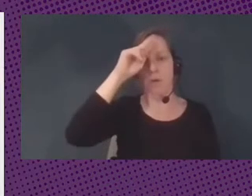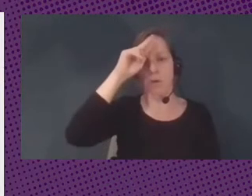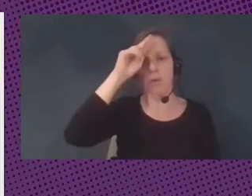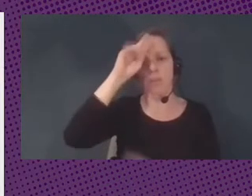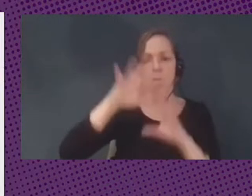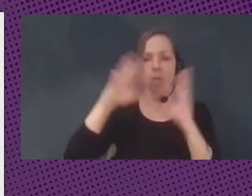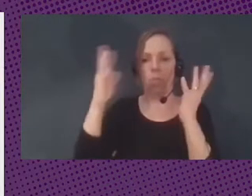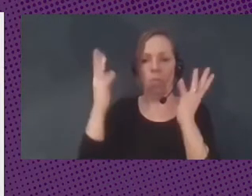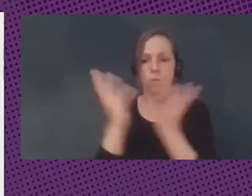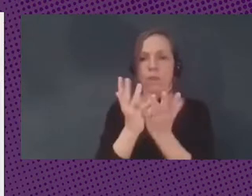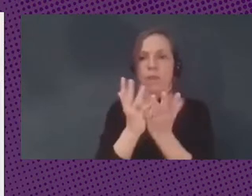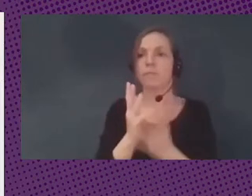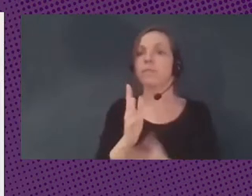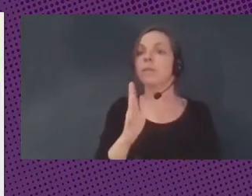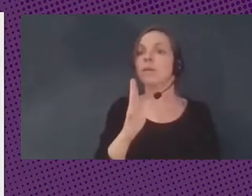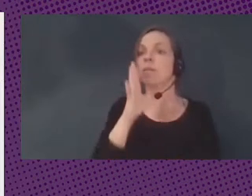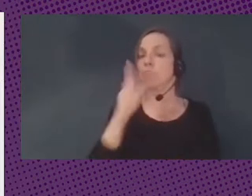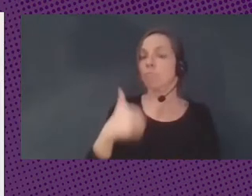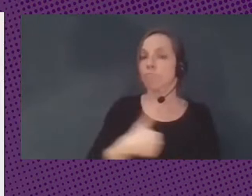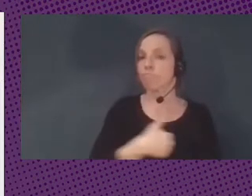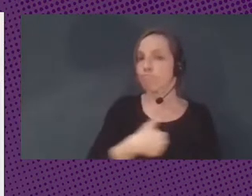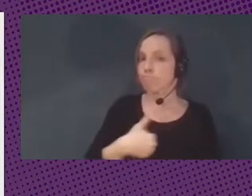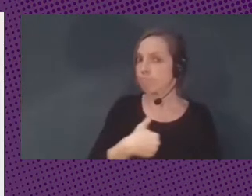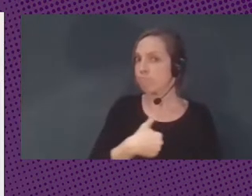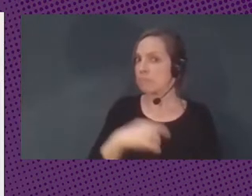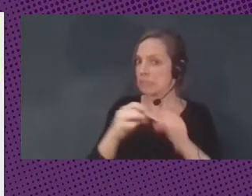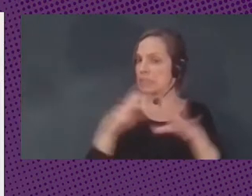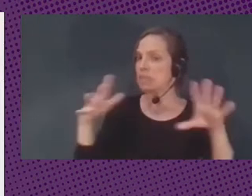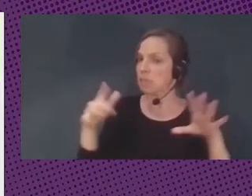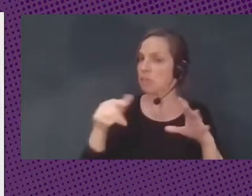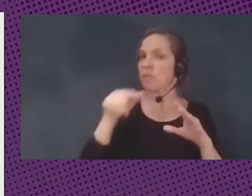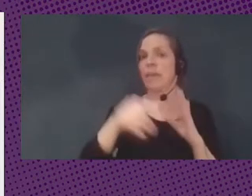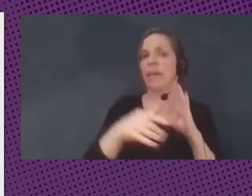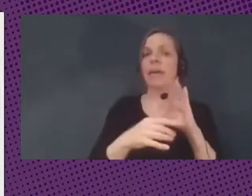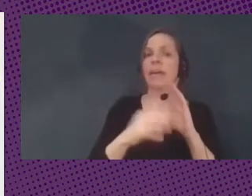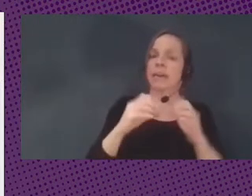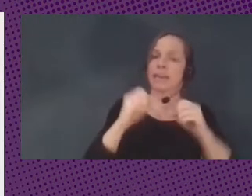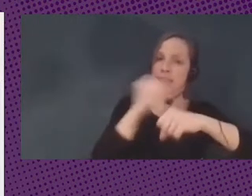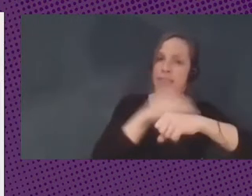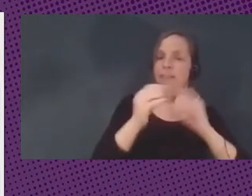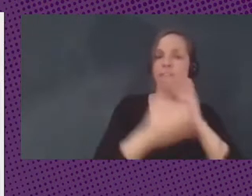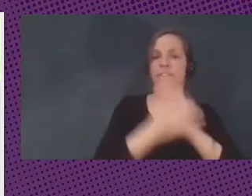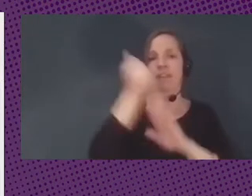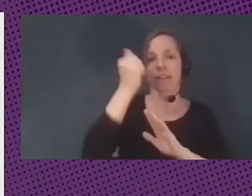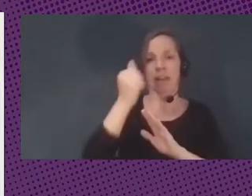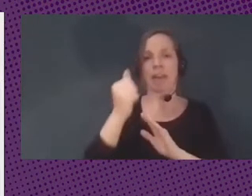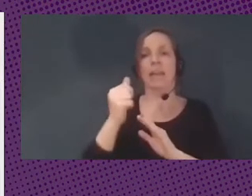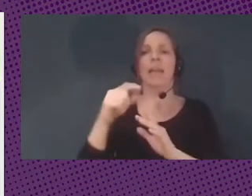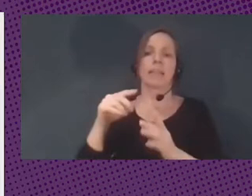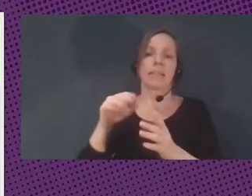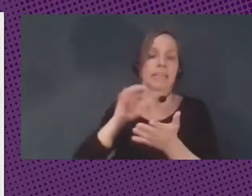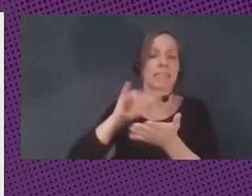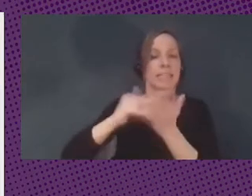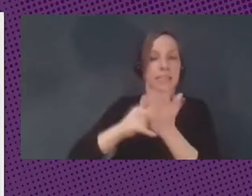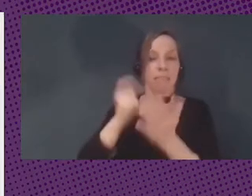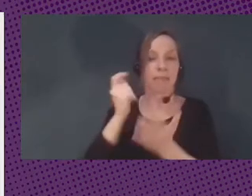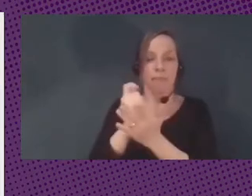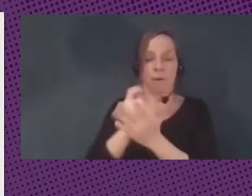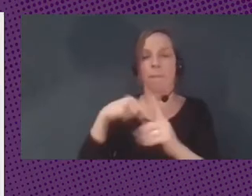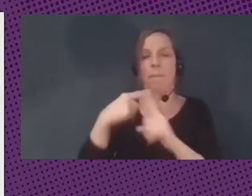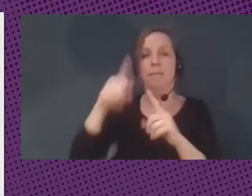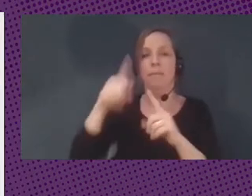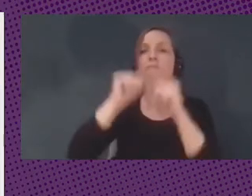crítico que cumple la Reserva Federal y los Estados Unidos en los sistemas de pagos y también la dimensión de información respecto a los pagos y las